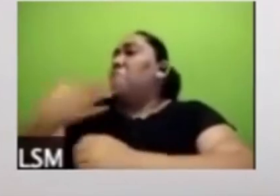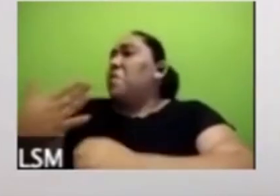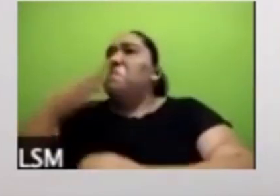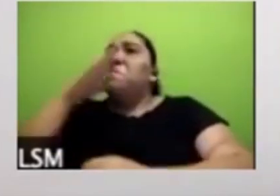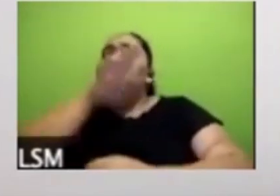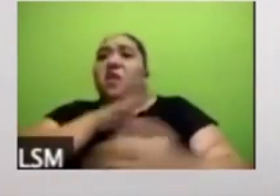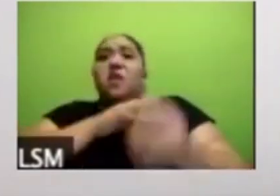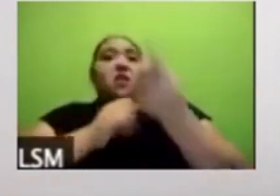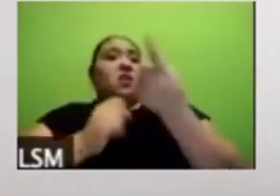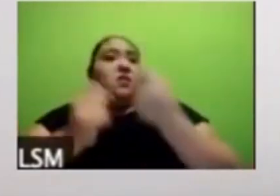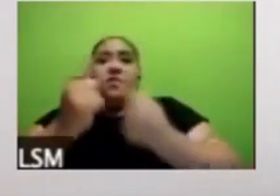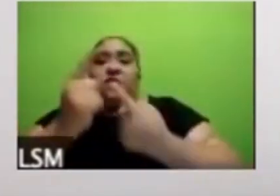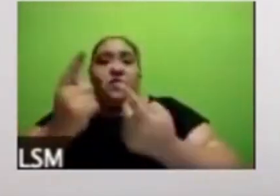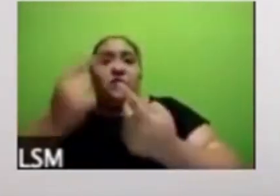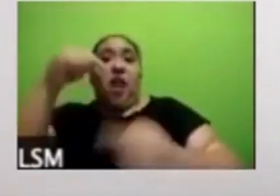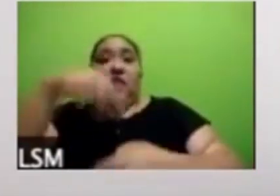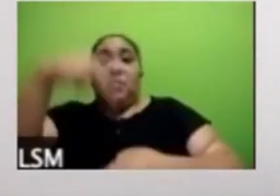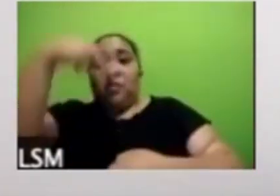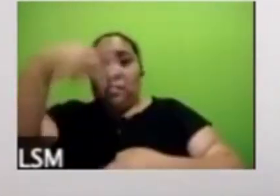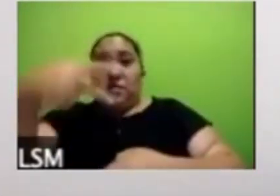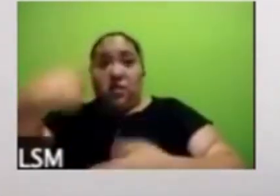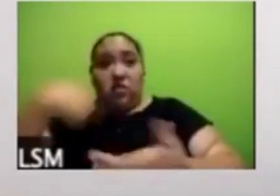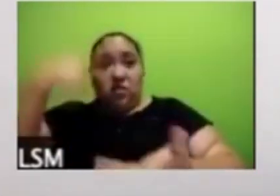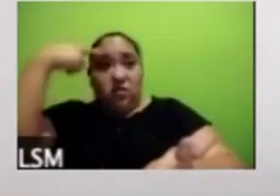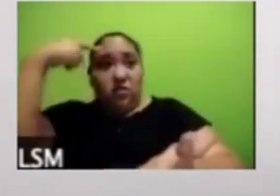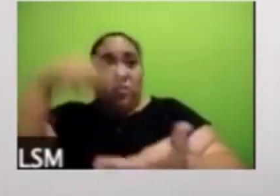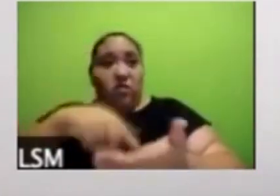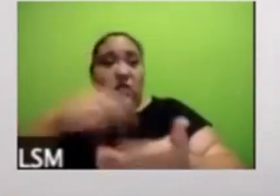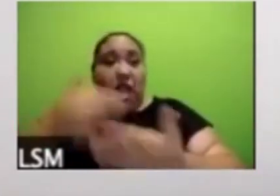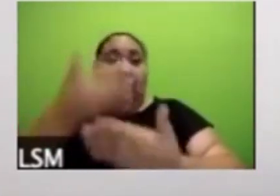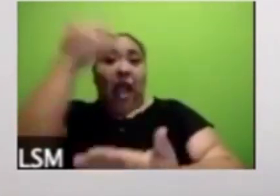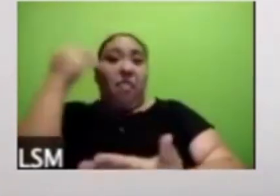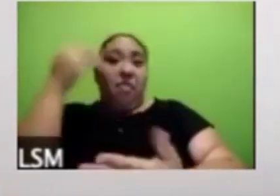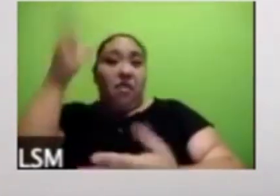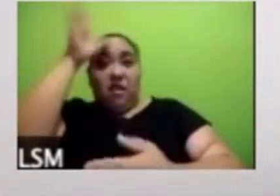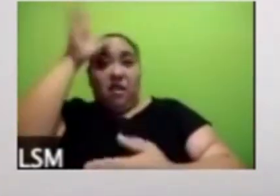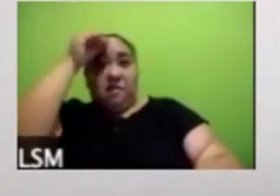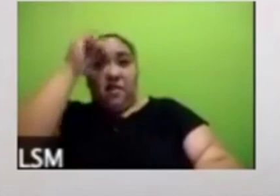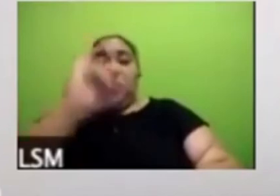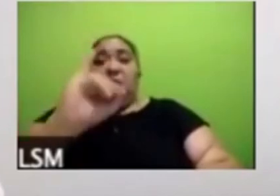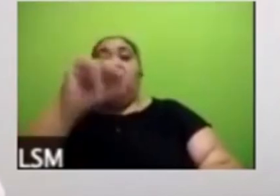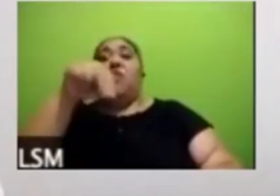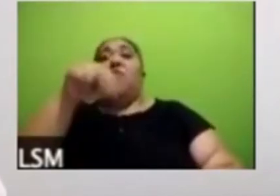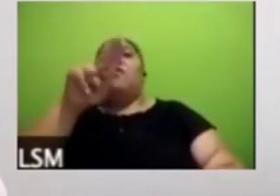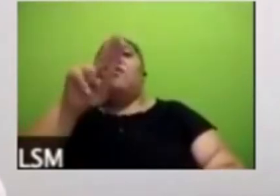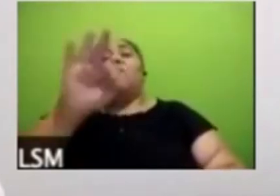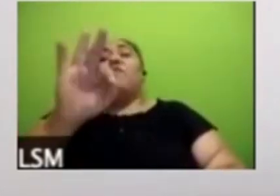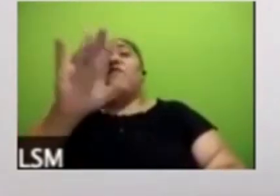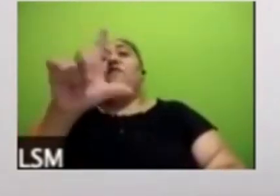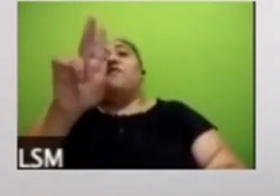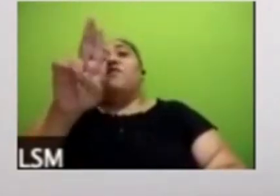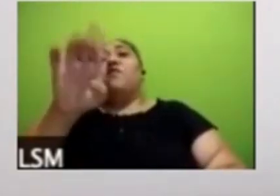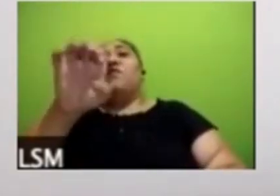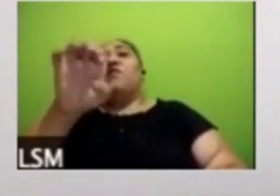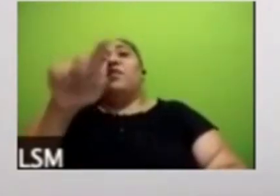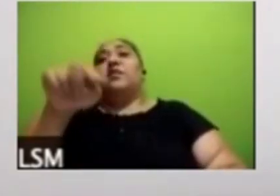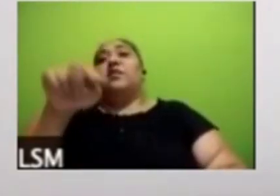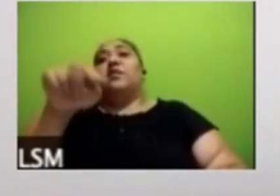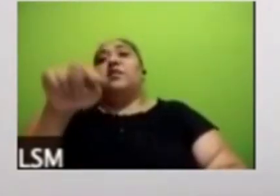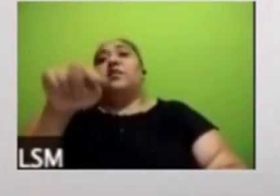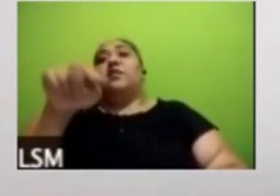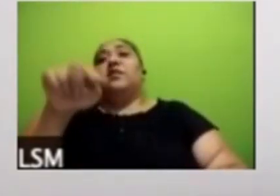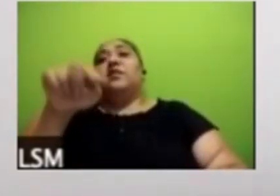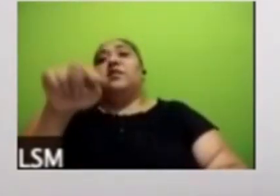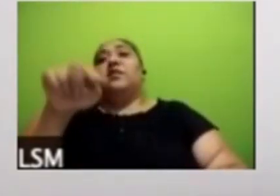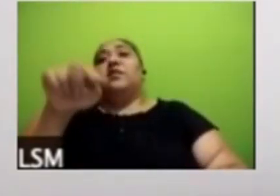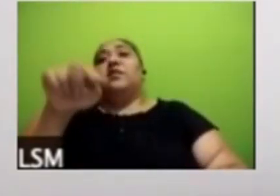lecciones de la crisis de influenza que no se aplicaron correctamente al principio decíamos que este virus atacaba a todos por